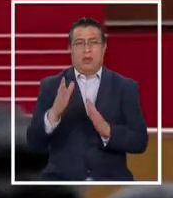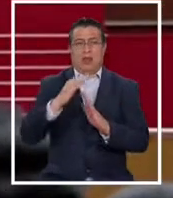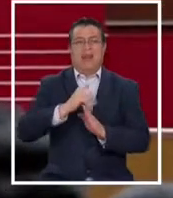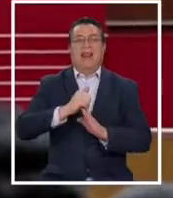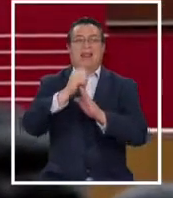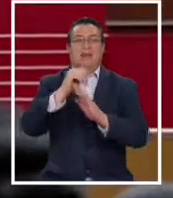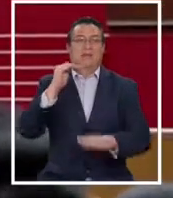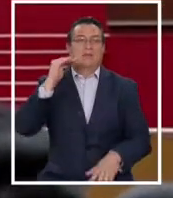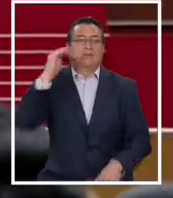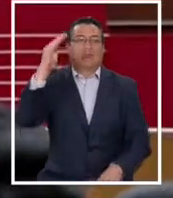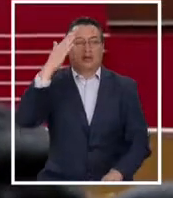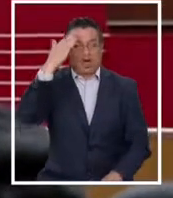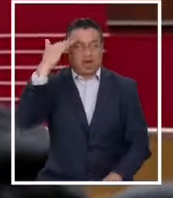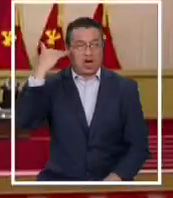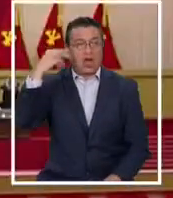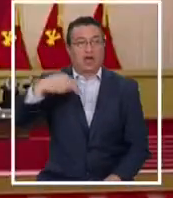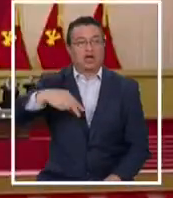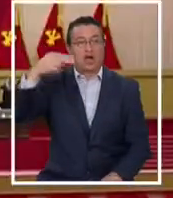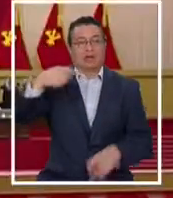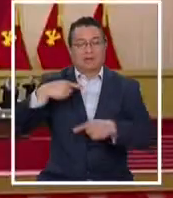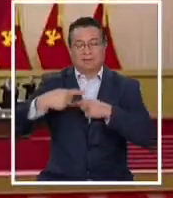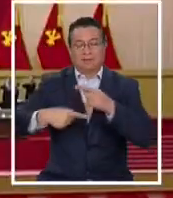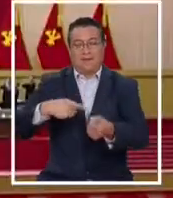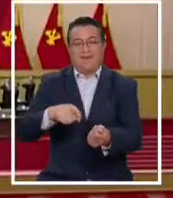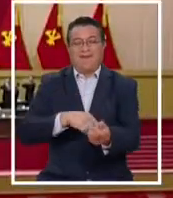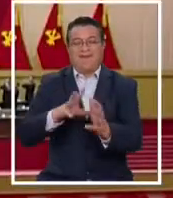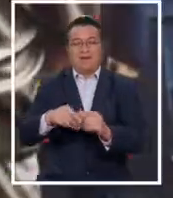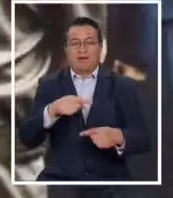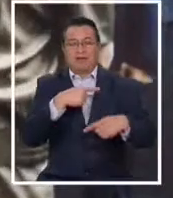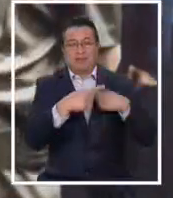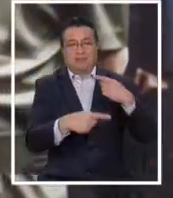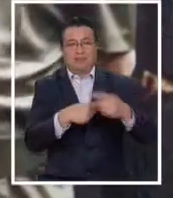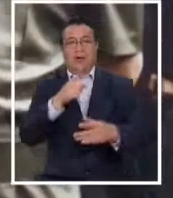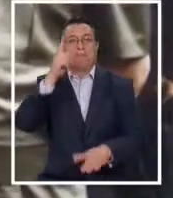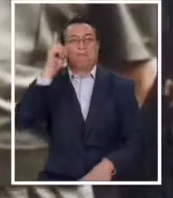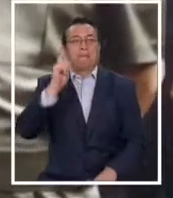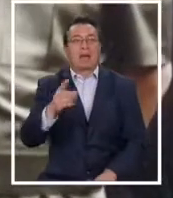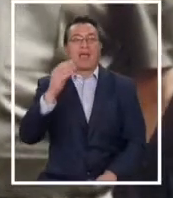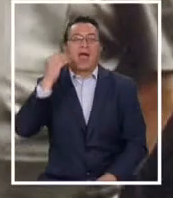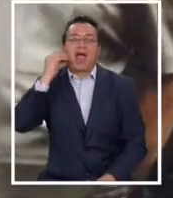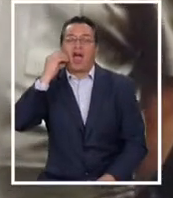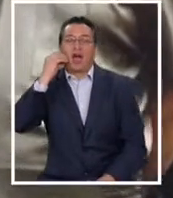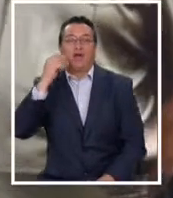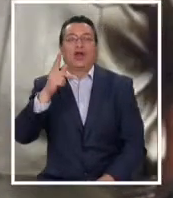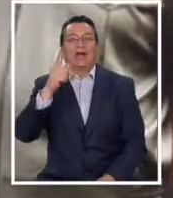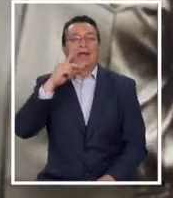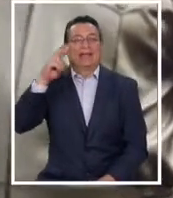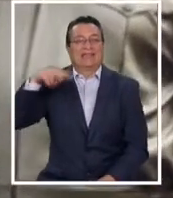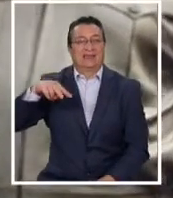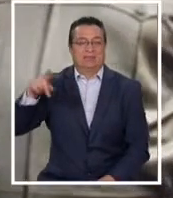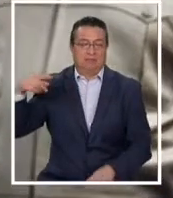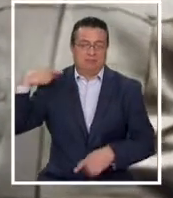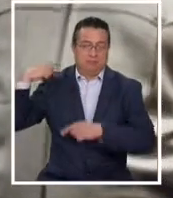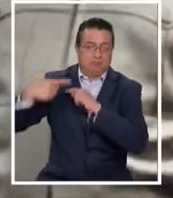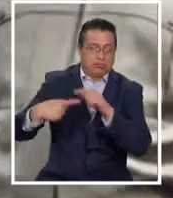líder supremo de Corea del Norte y heredero de una dinastía de gobernantes instaurado por su abuelo, Kim Il-sung.